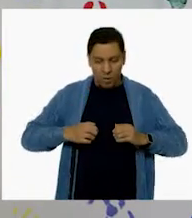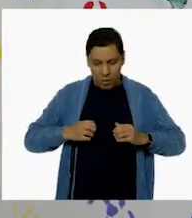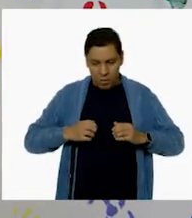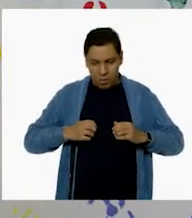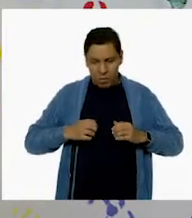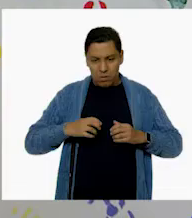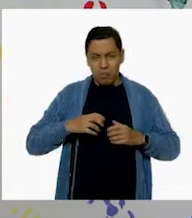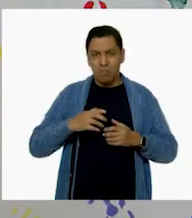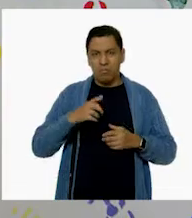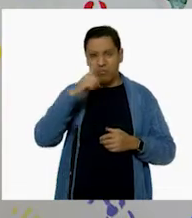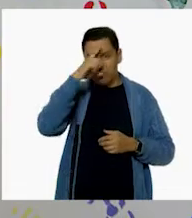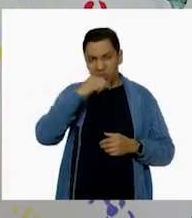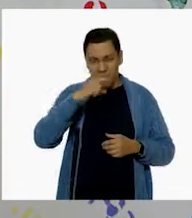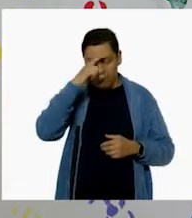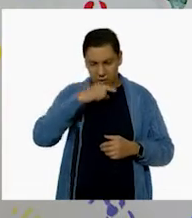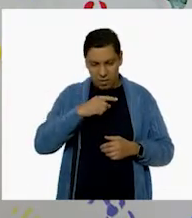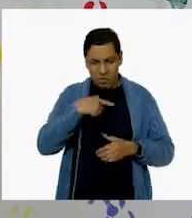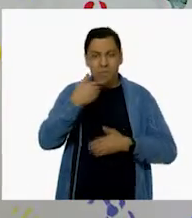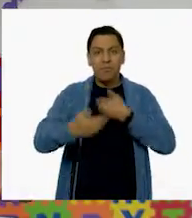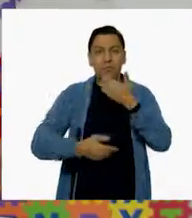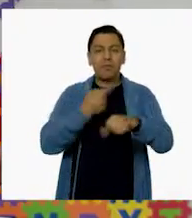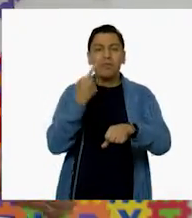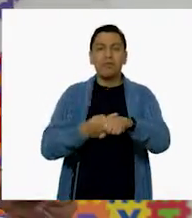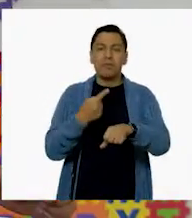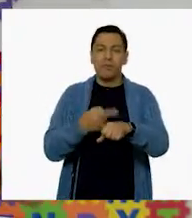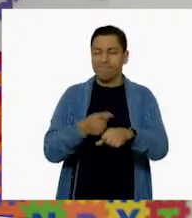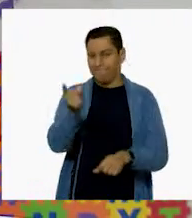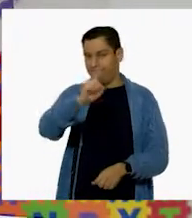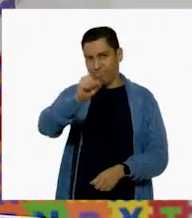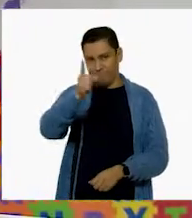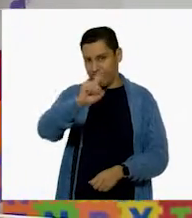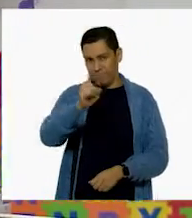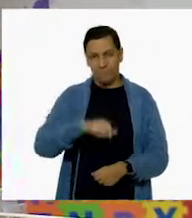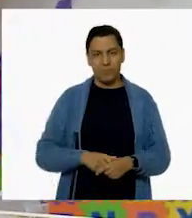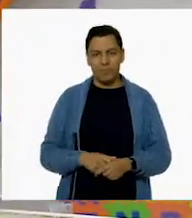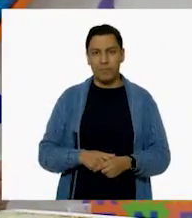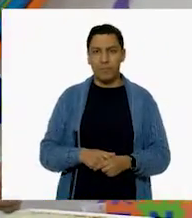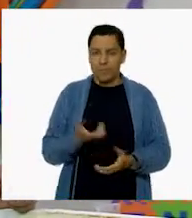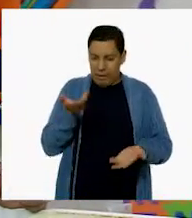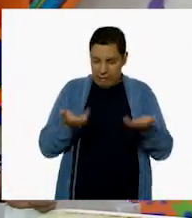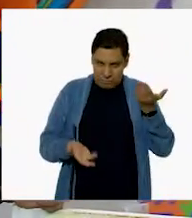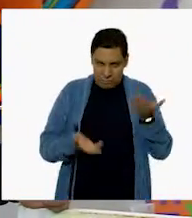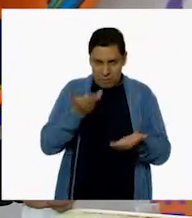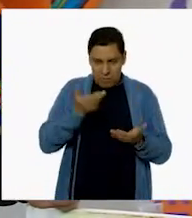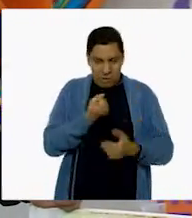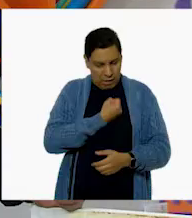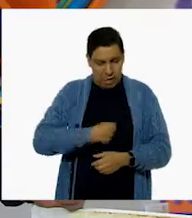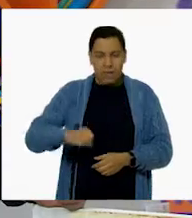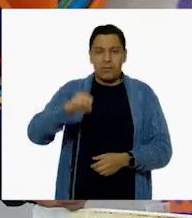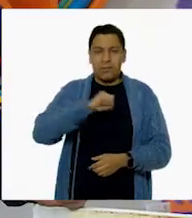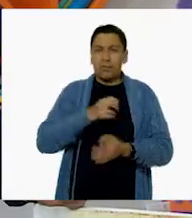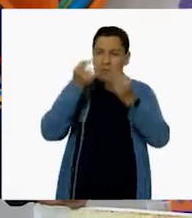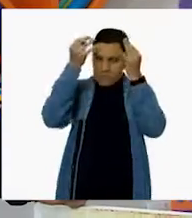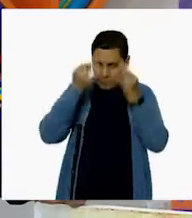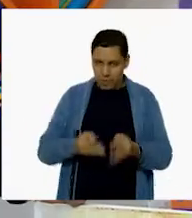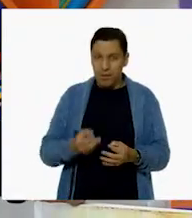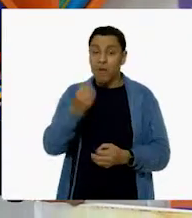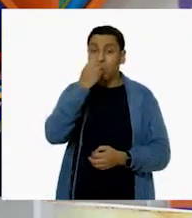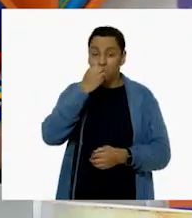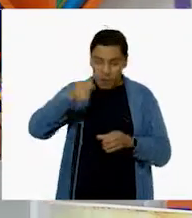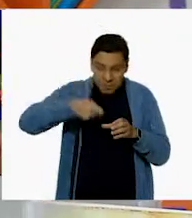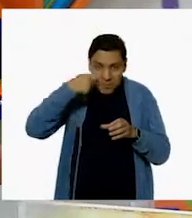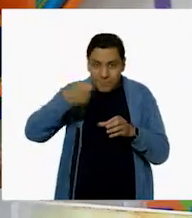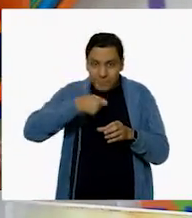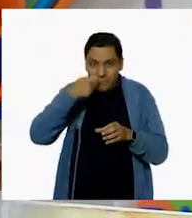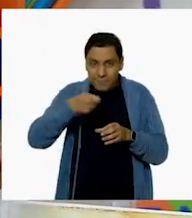funcionar bien y tengamos problemas de salud. Por eso es que es mejor mantenerse alimentándose sanamente,